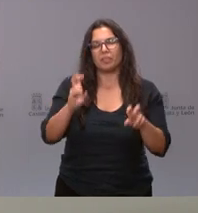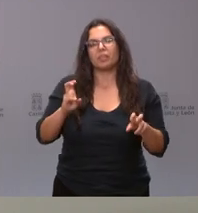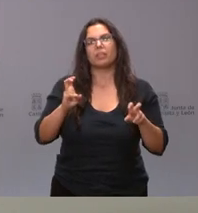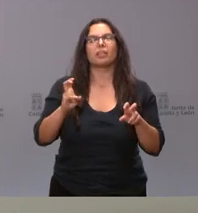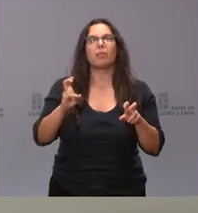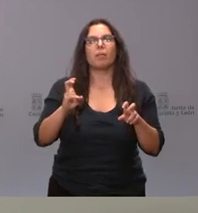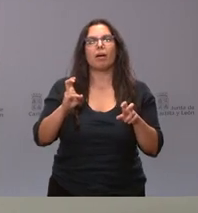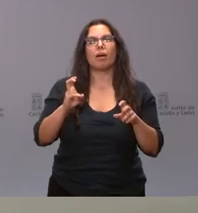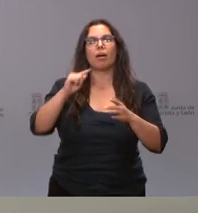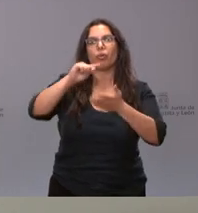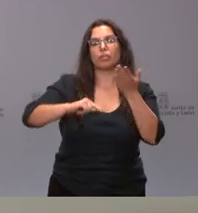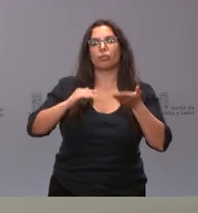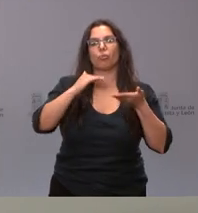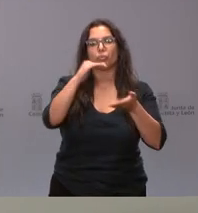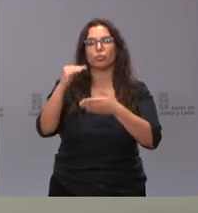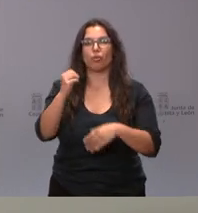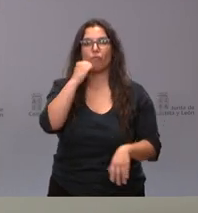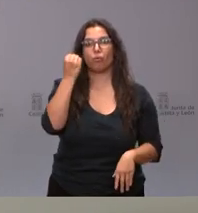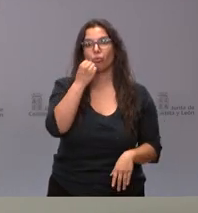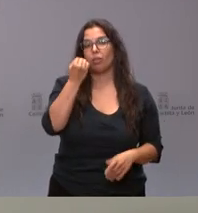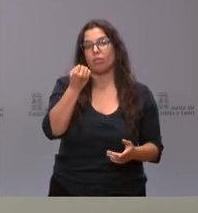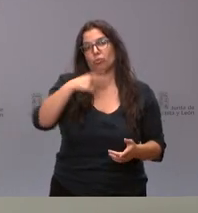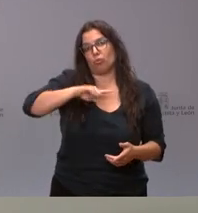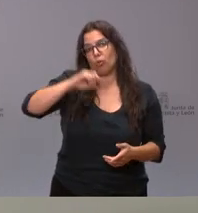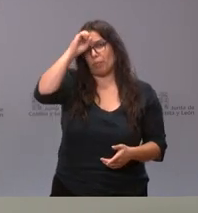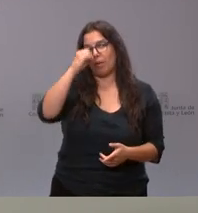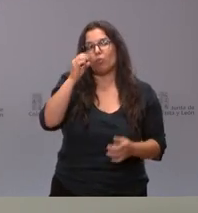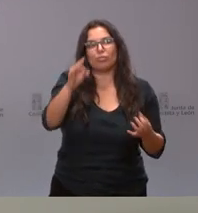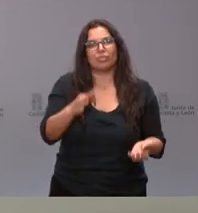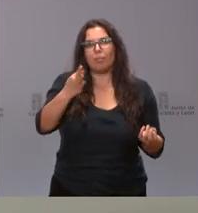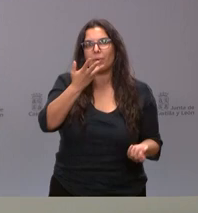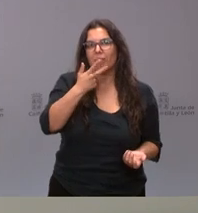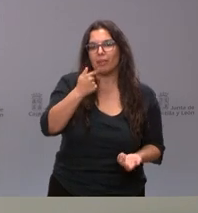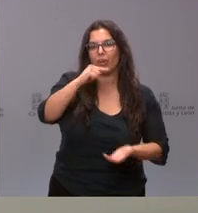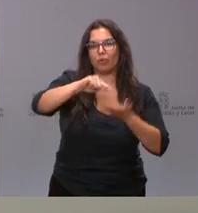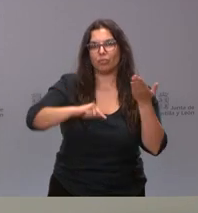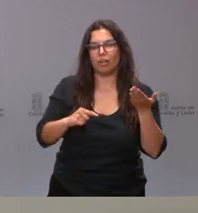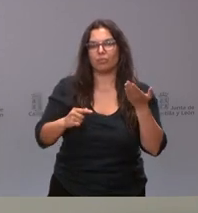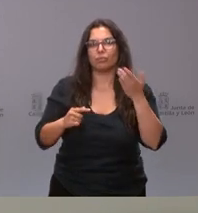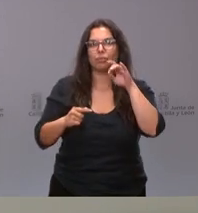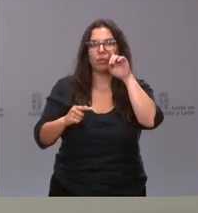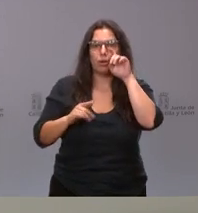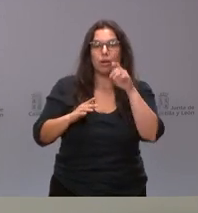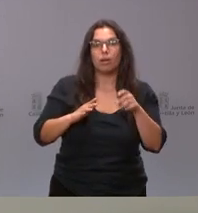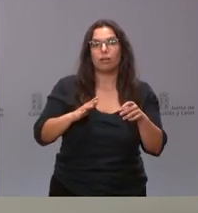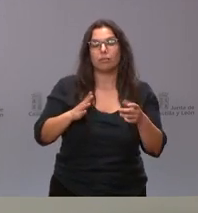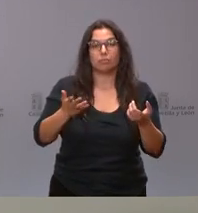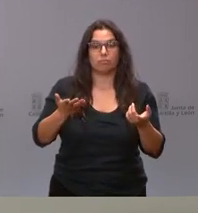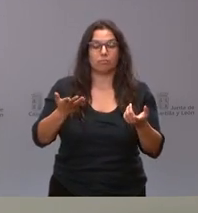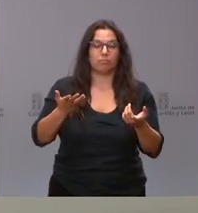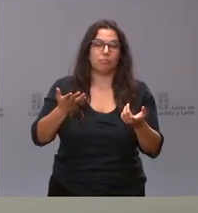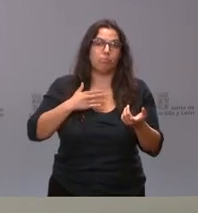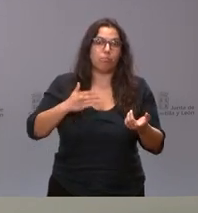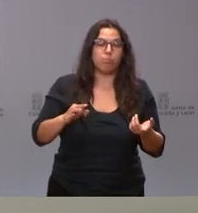fruta. Nuestra opinión, nosotros preferimos siempre, como es natural, que los contratos en el ámbito de la Administración Autónoma pudieran